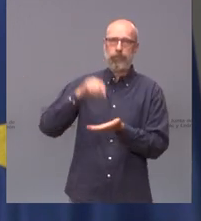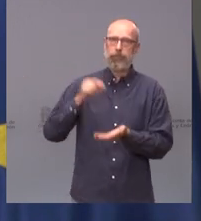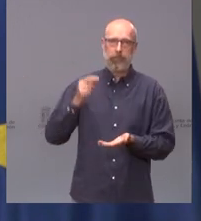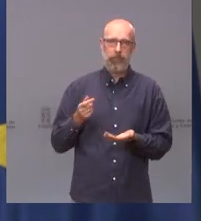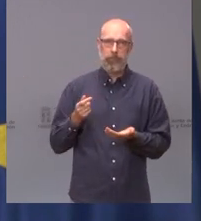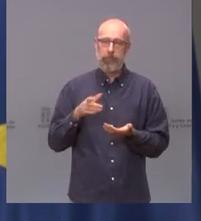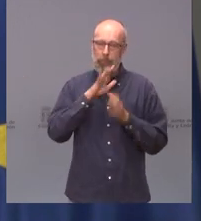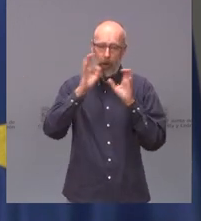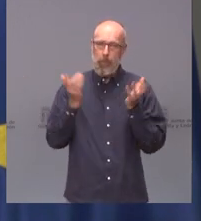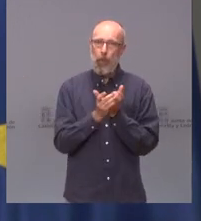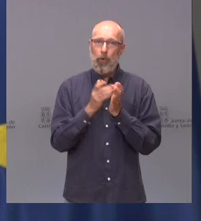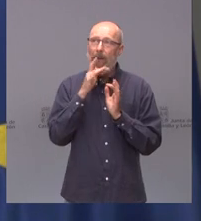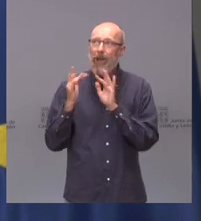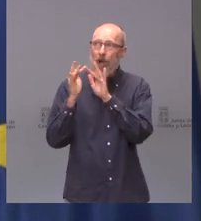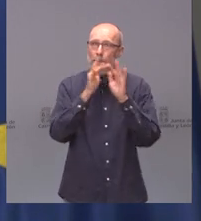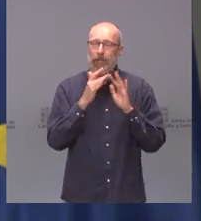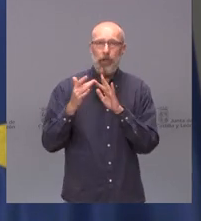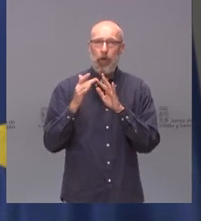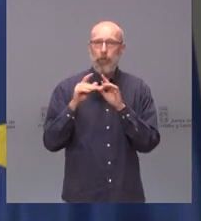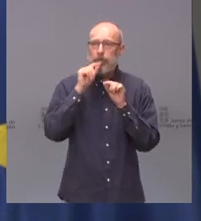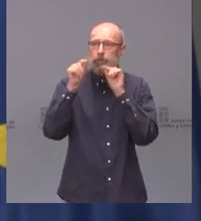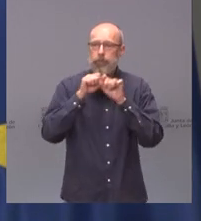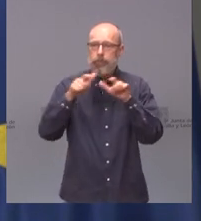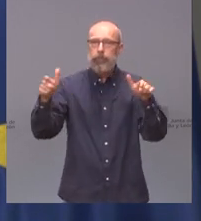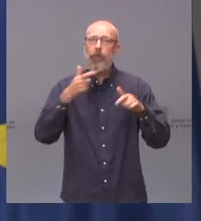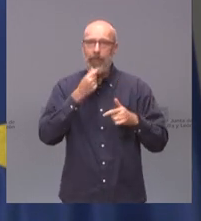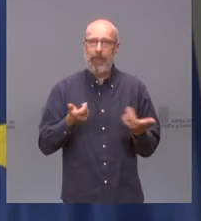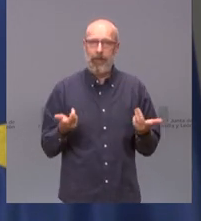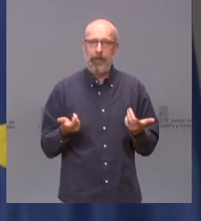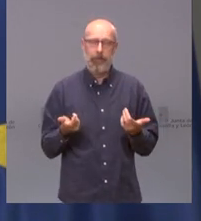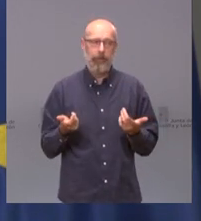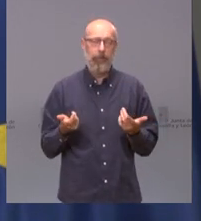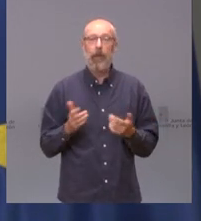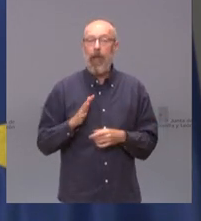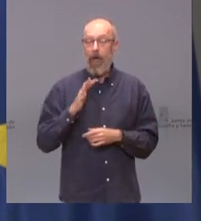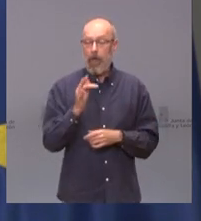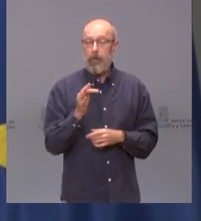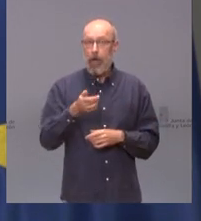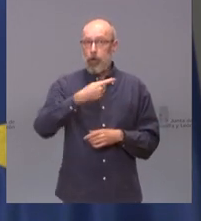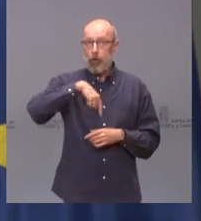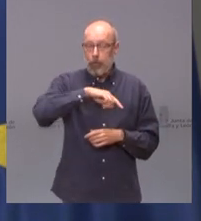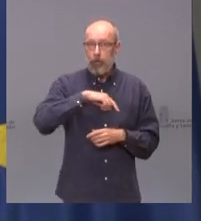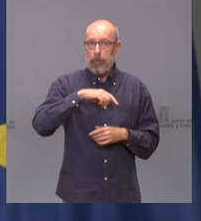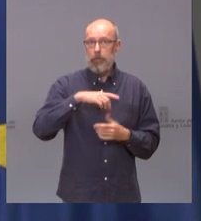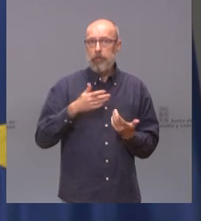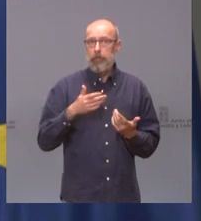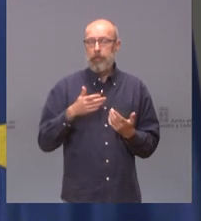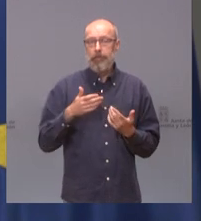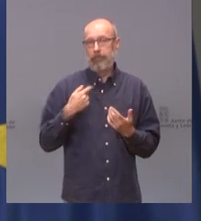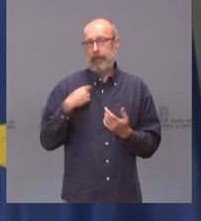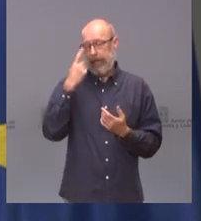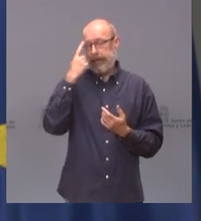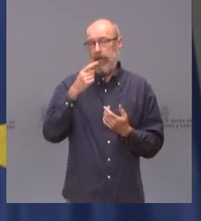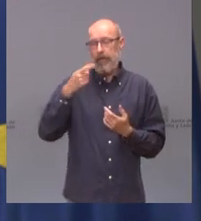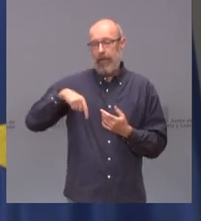porque el lado de interconexión es muy grande y además nosotros, insisto, somos especialmente lentos en tomar decisiones,